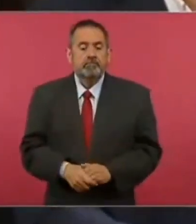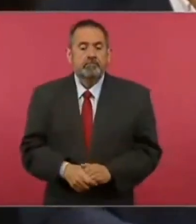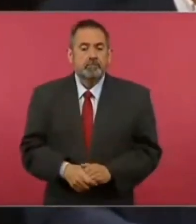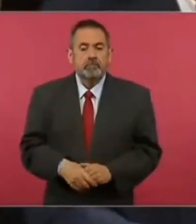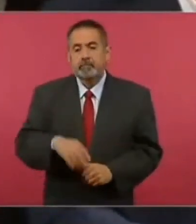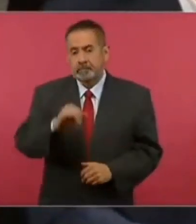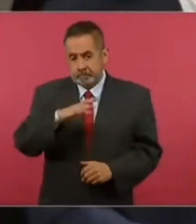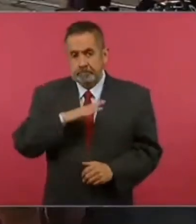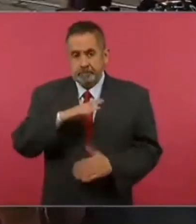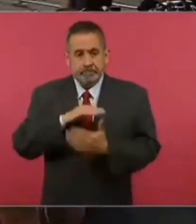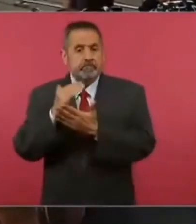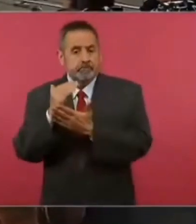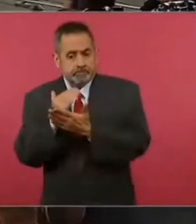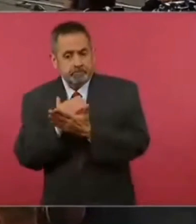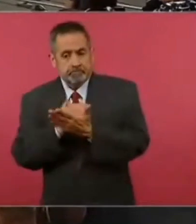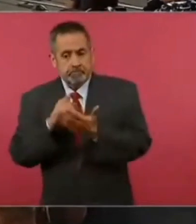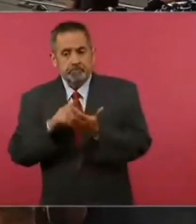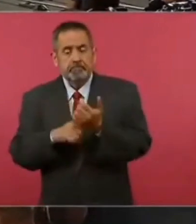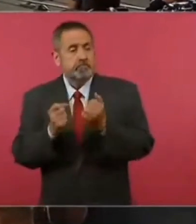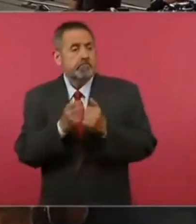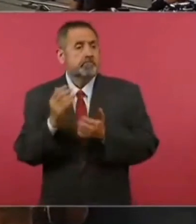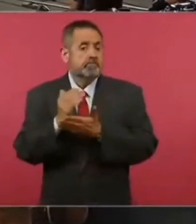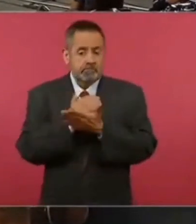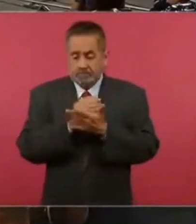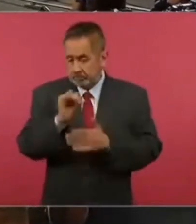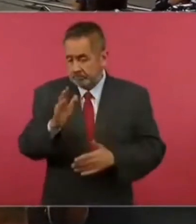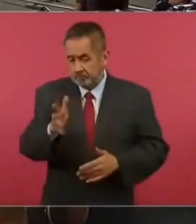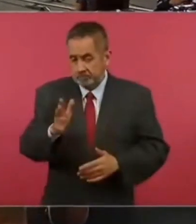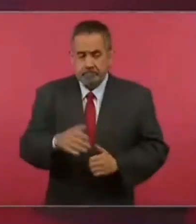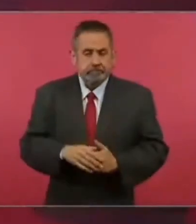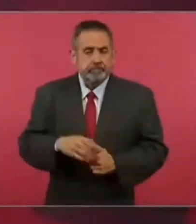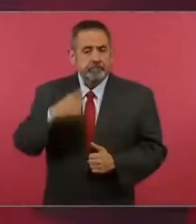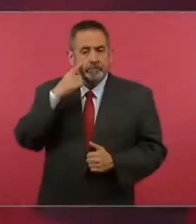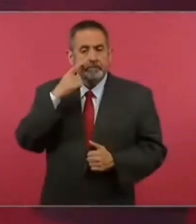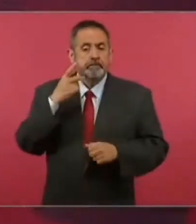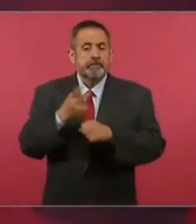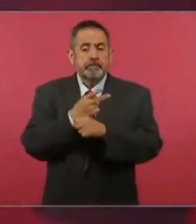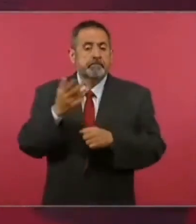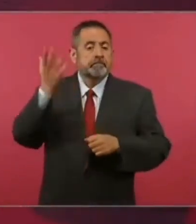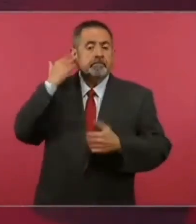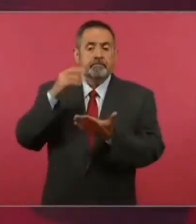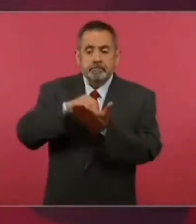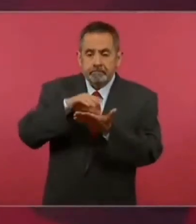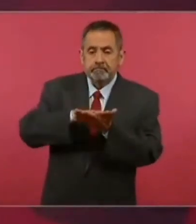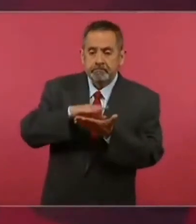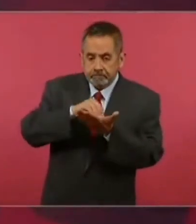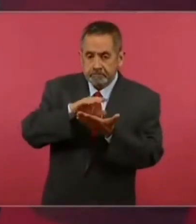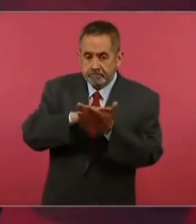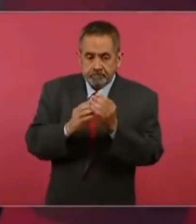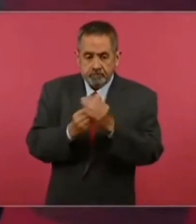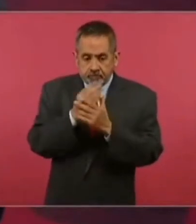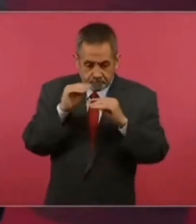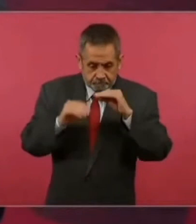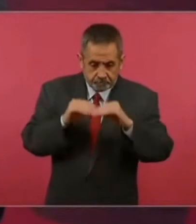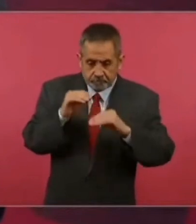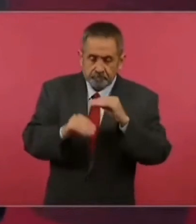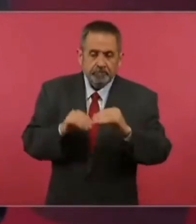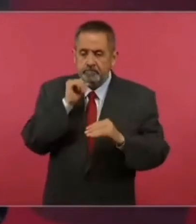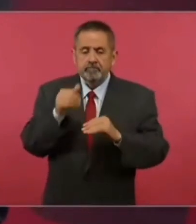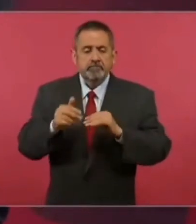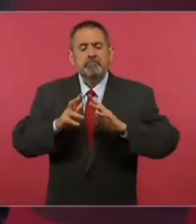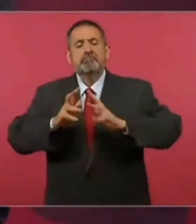es que sí hay una disminución. Es que lo que sucedió, es que no se actualizaban los censos.